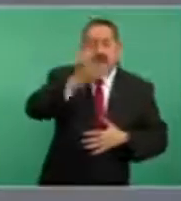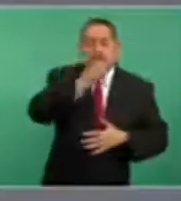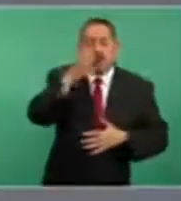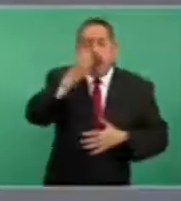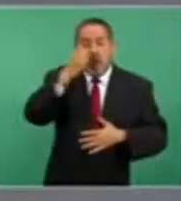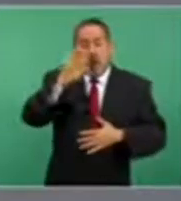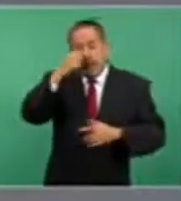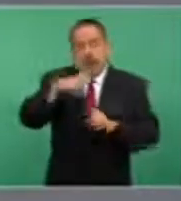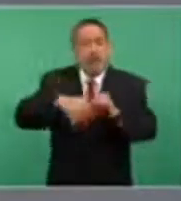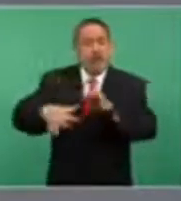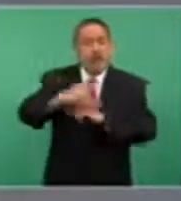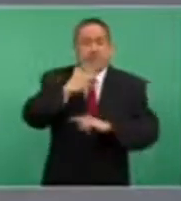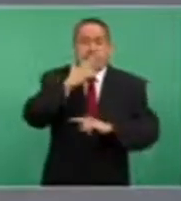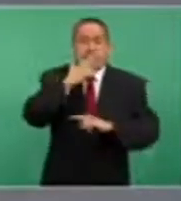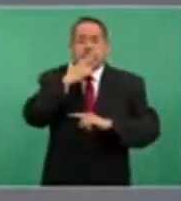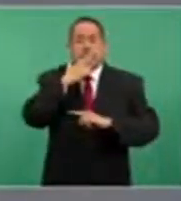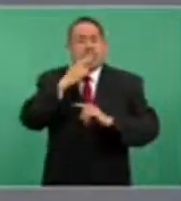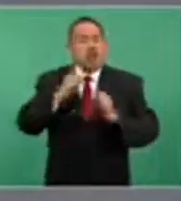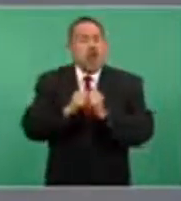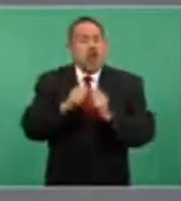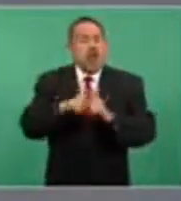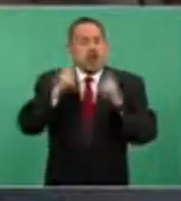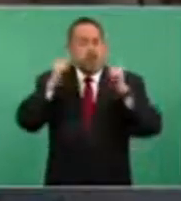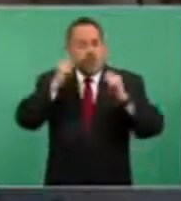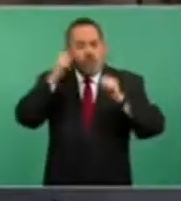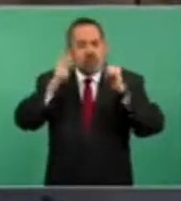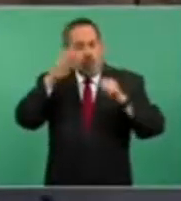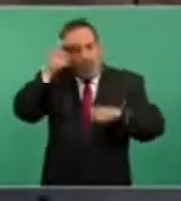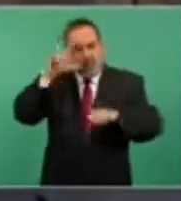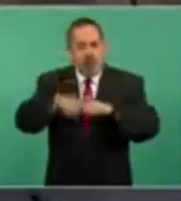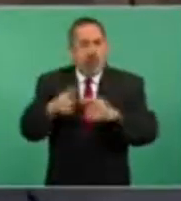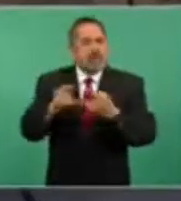del medio ambiente y el turismo cultural e histórico.